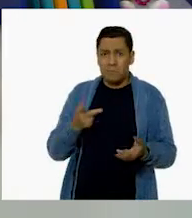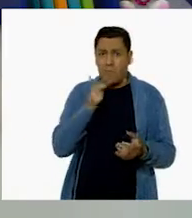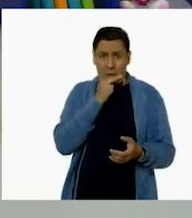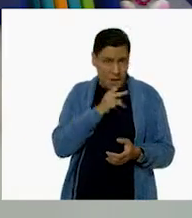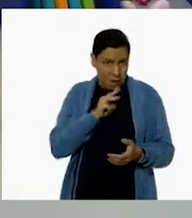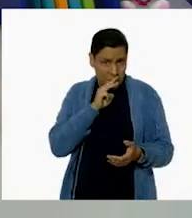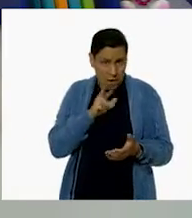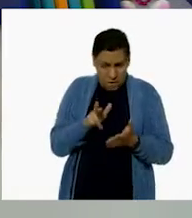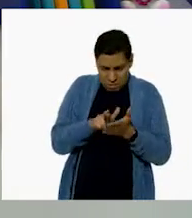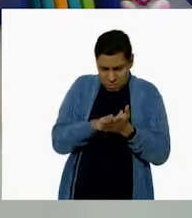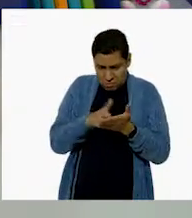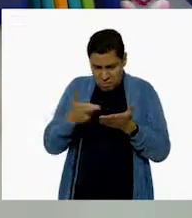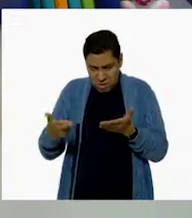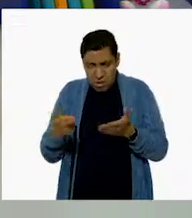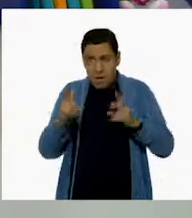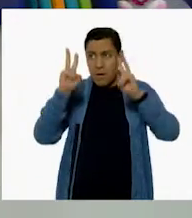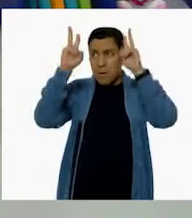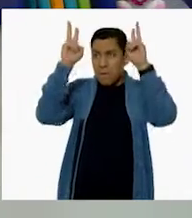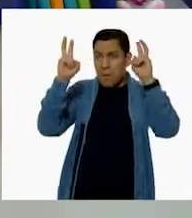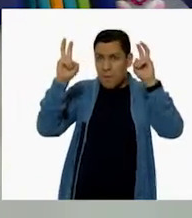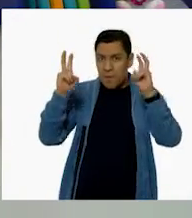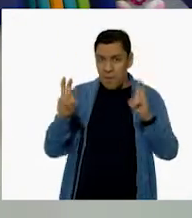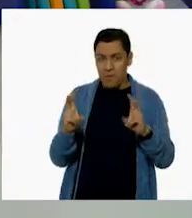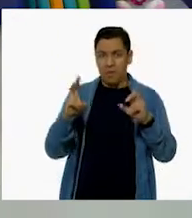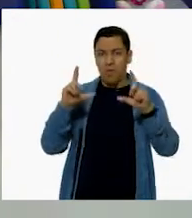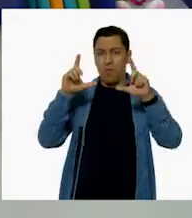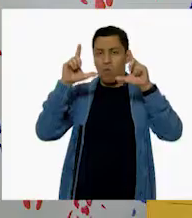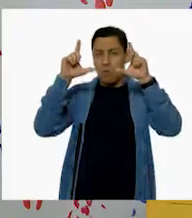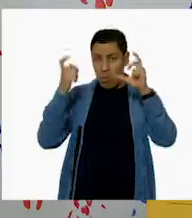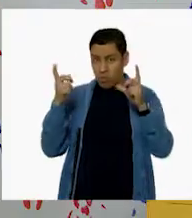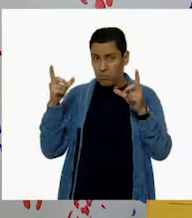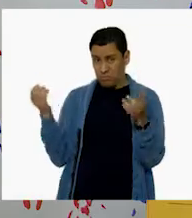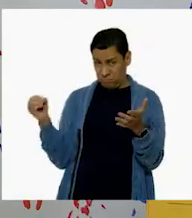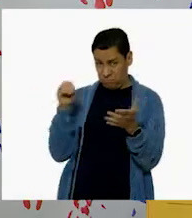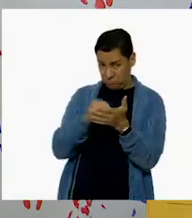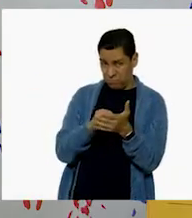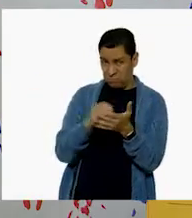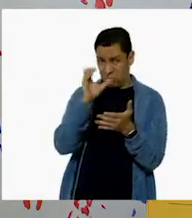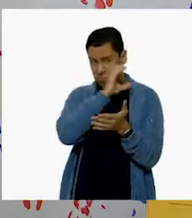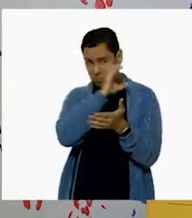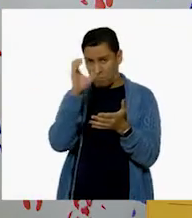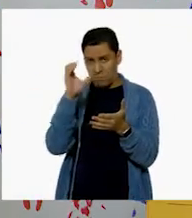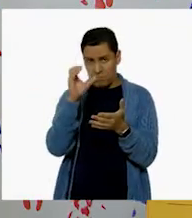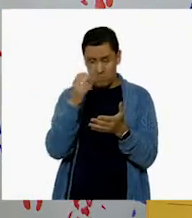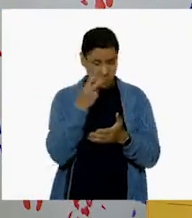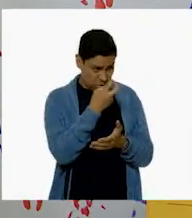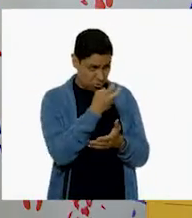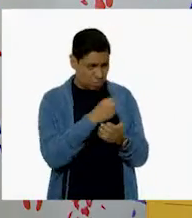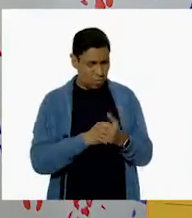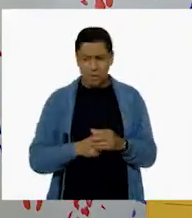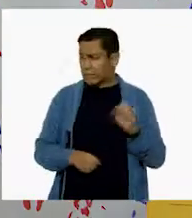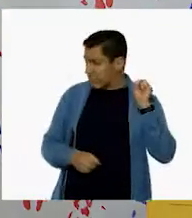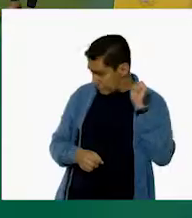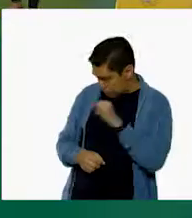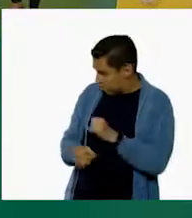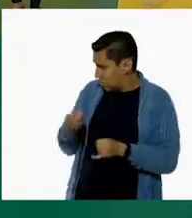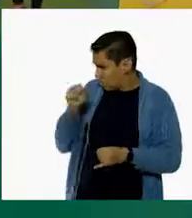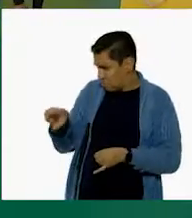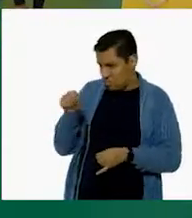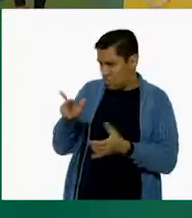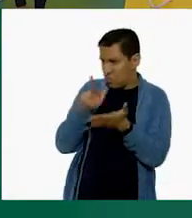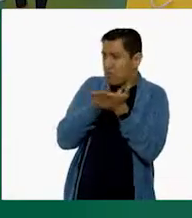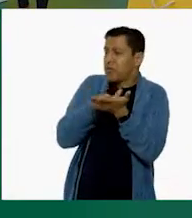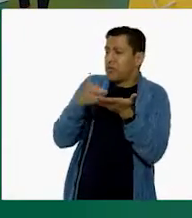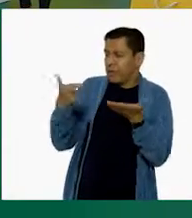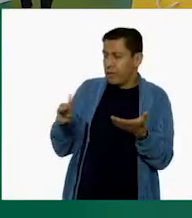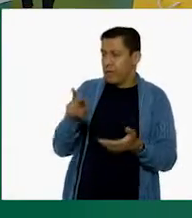mi mamá con artículos y fotografías y reportajes. Ajá. Así es. Ya verán que será muy divertido. ¡Seguro que